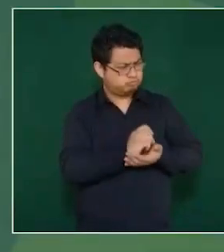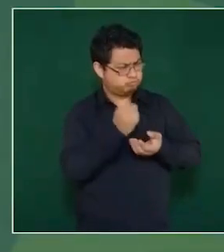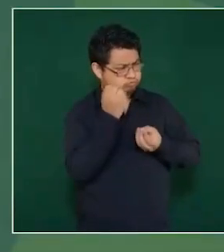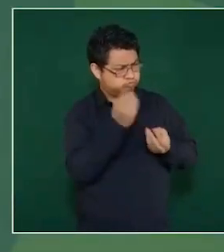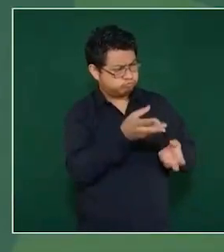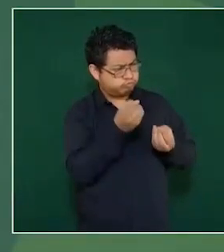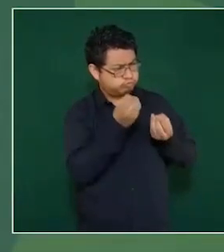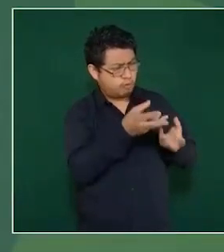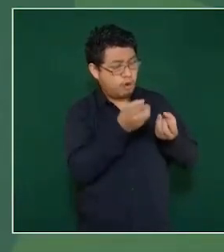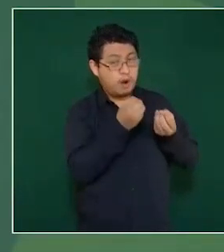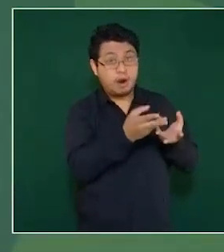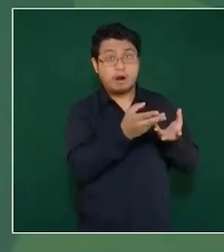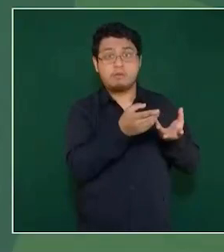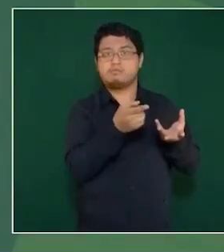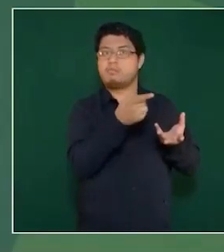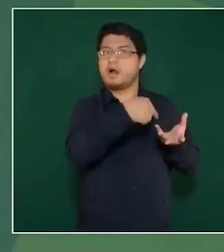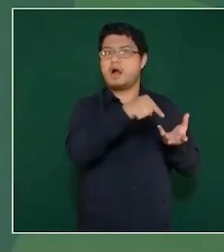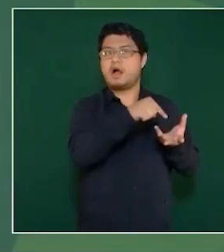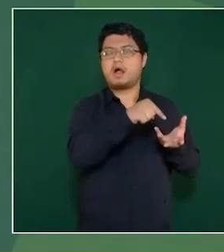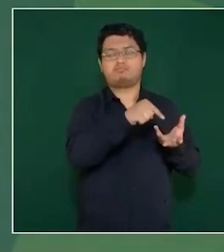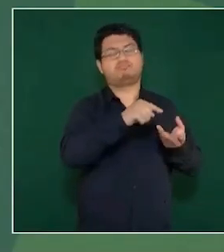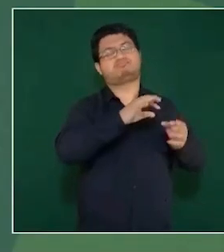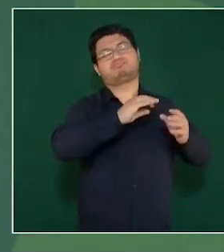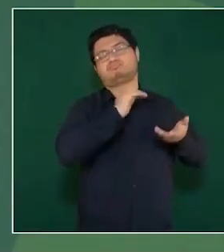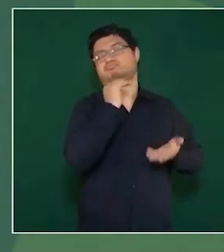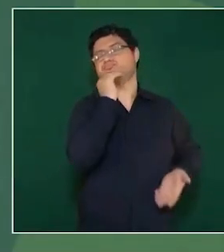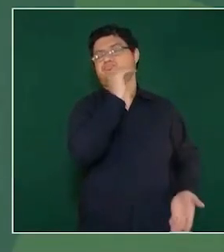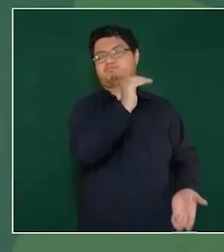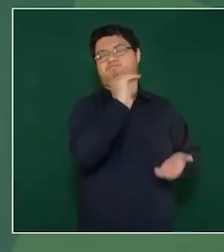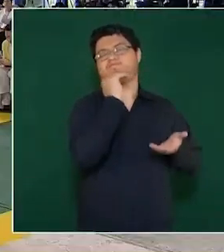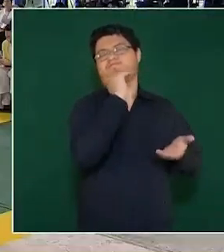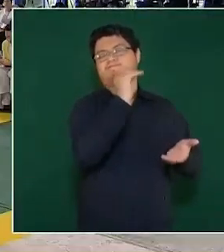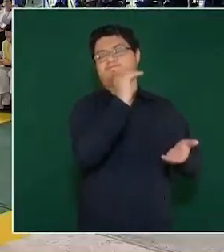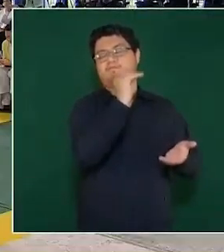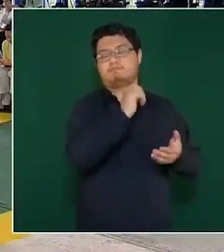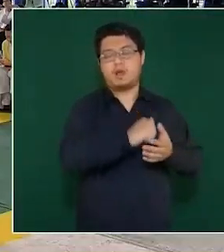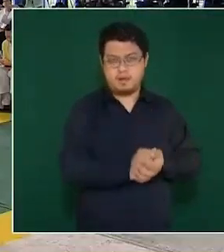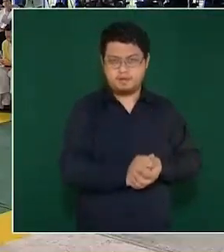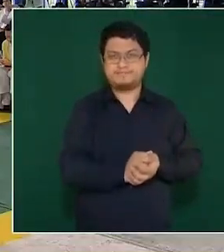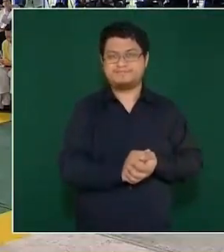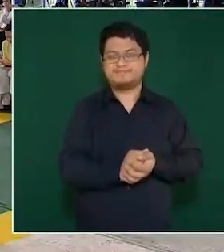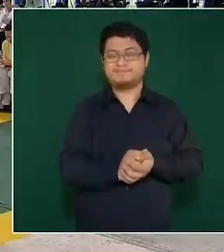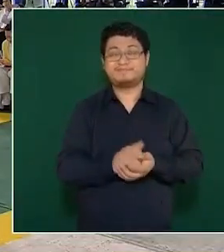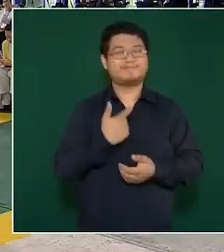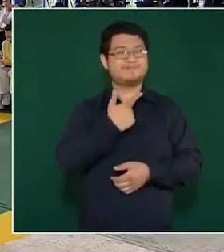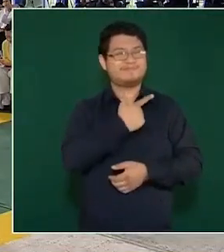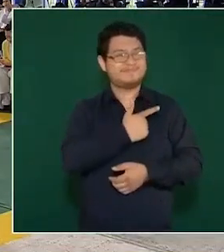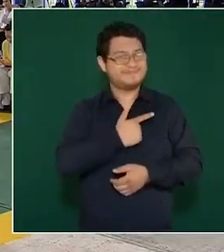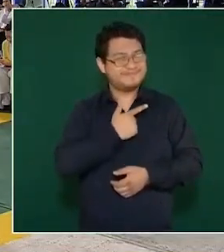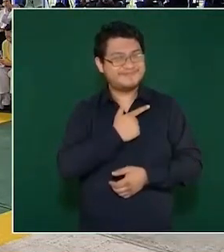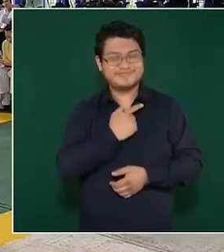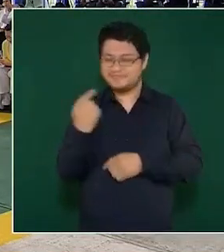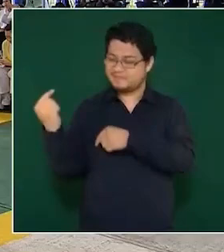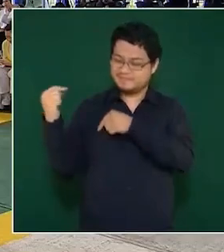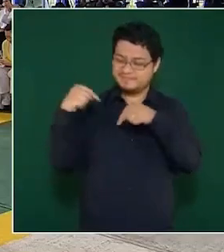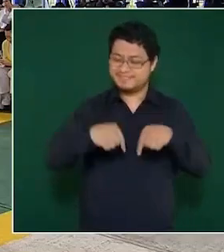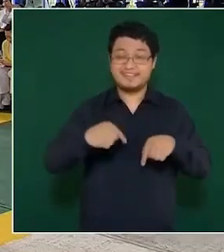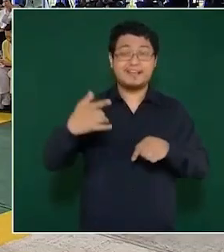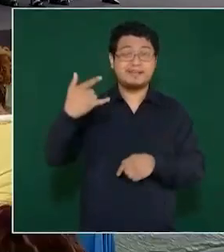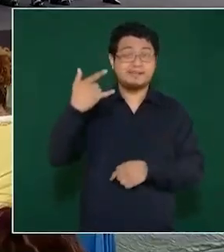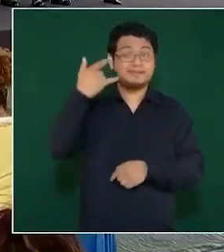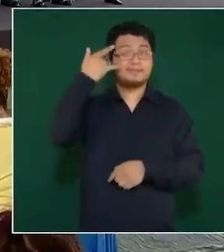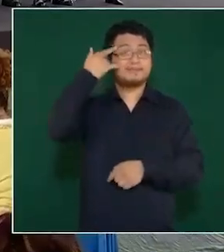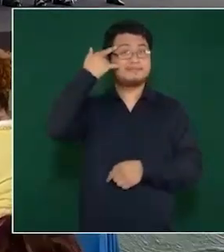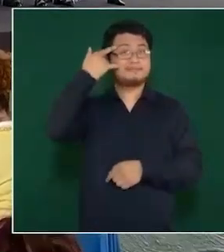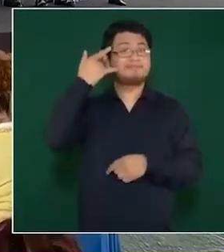suficiente. Nos da mucho gusto, repito, estar aquí en Campeche. Esta es